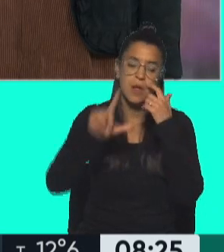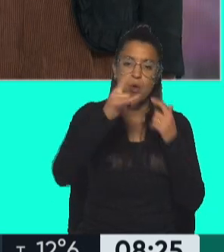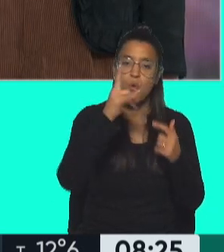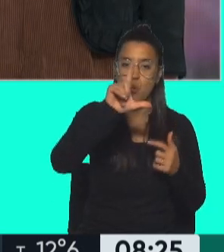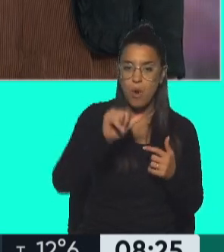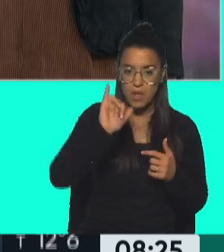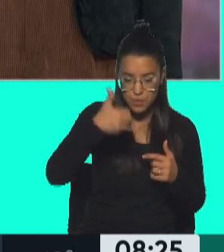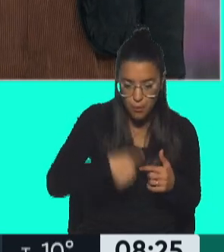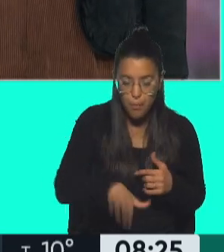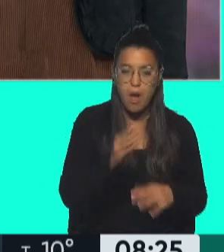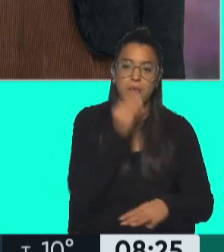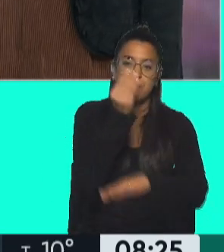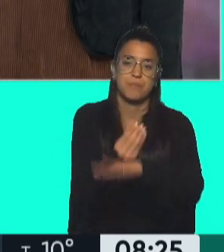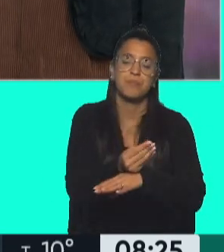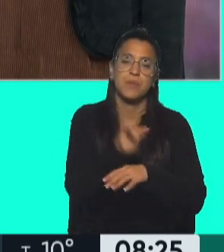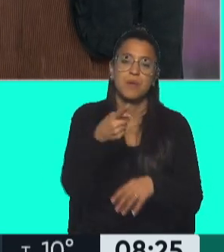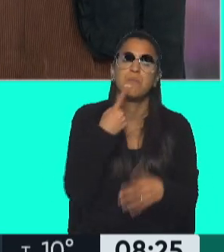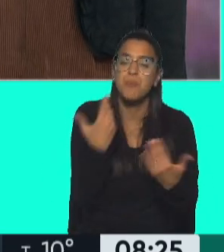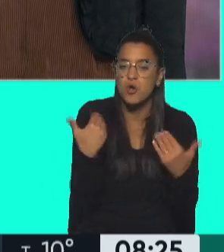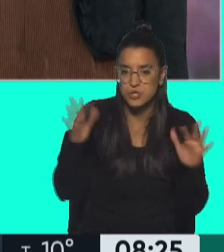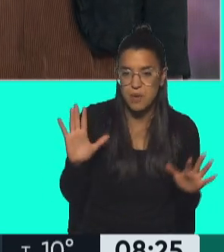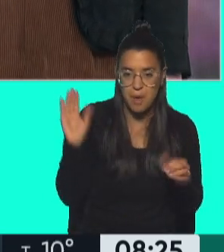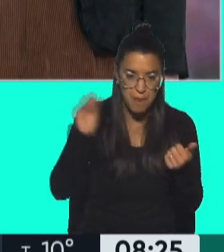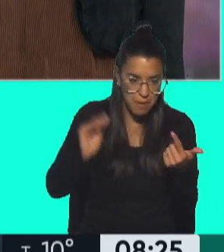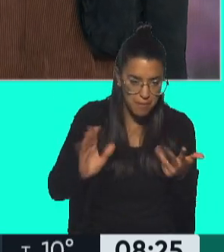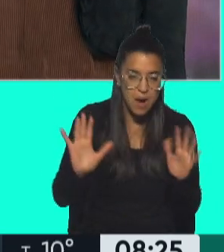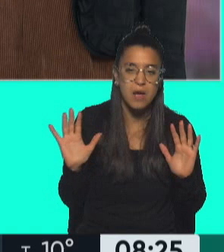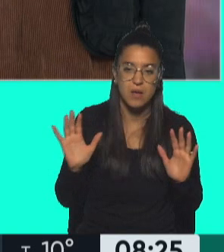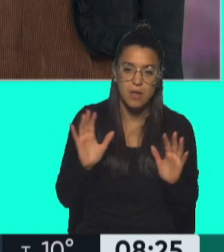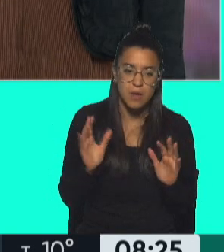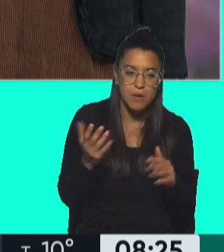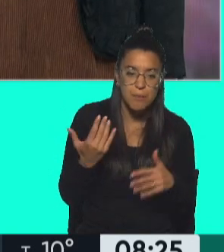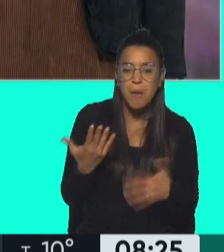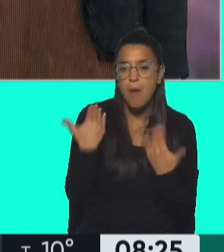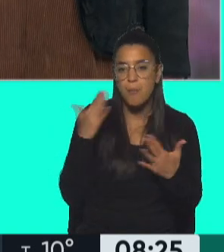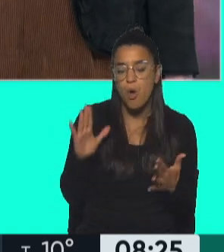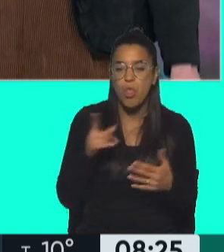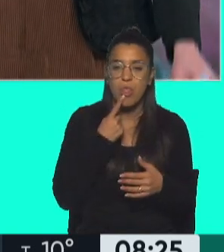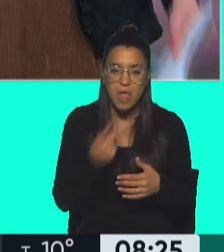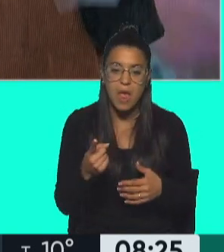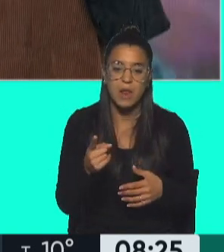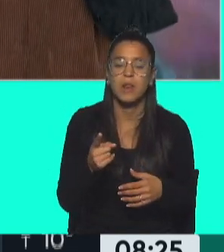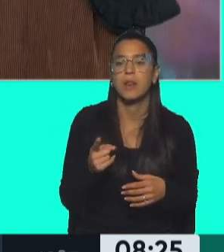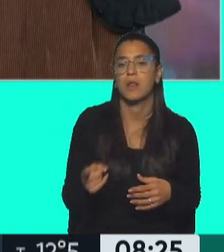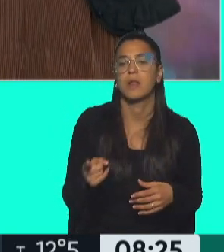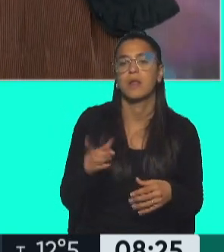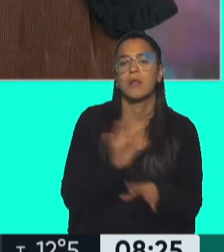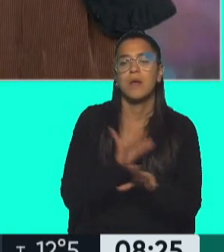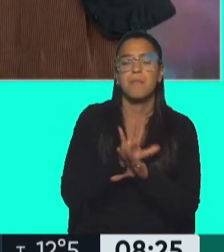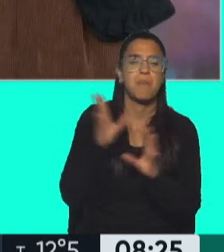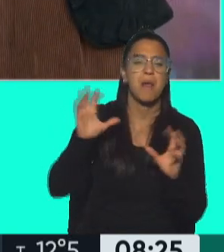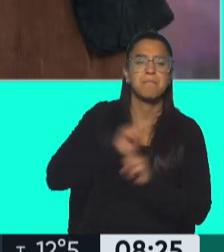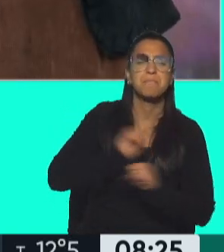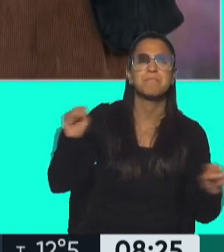sea el candidato que tiene más posibilidades justamente para poder enfrentar a la semilla maligna,